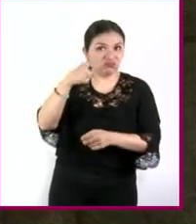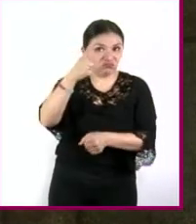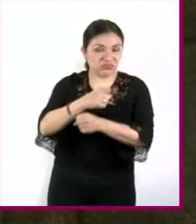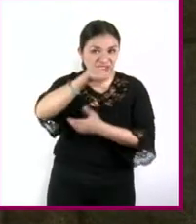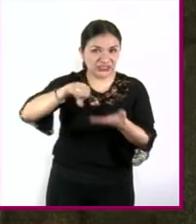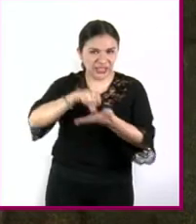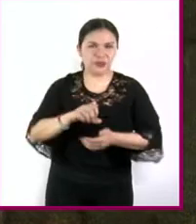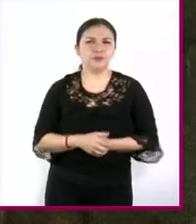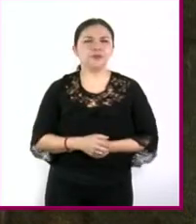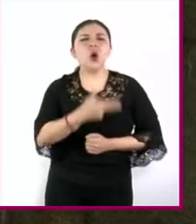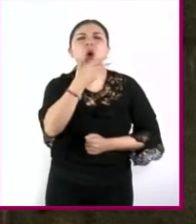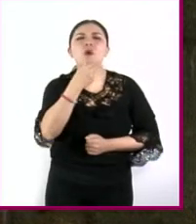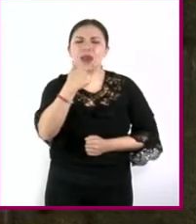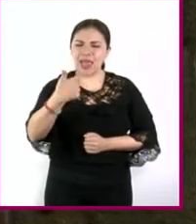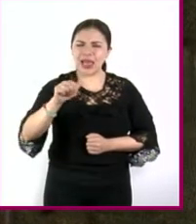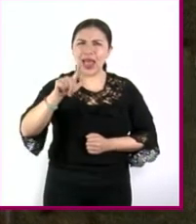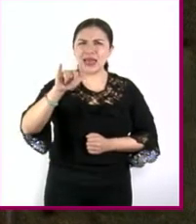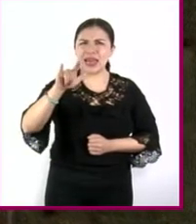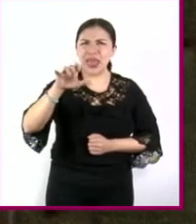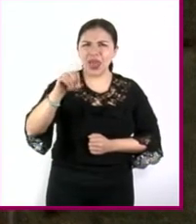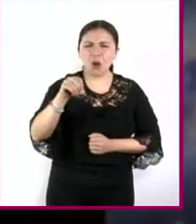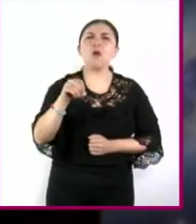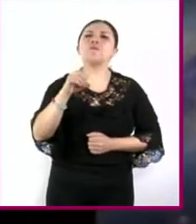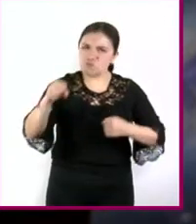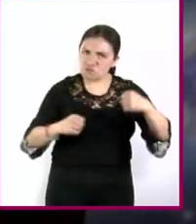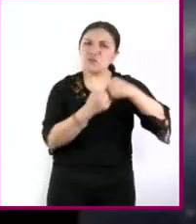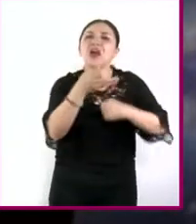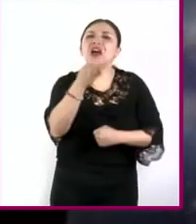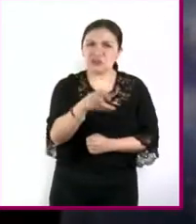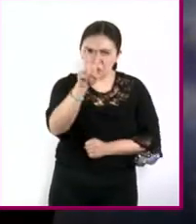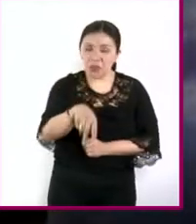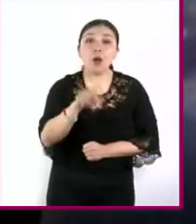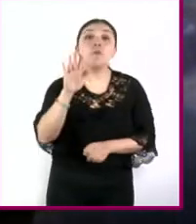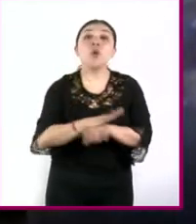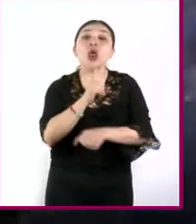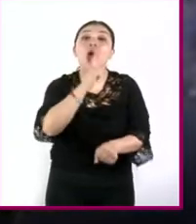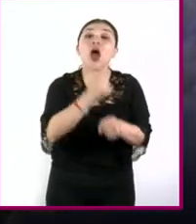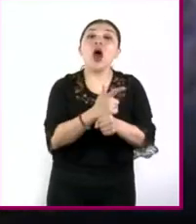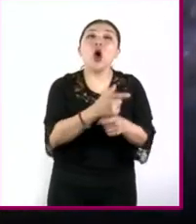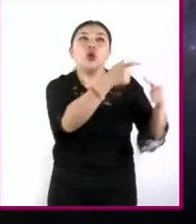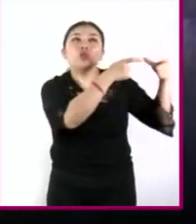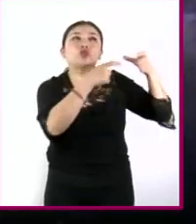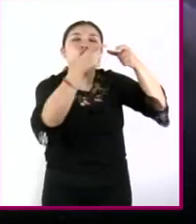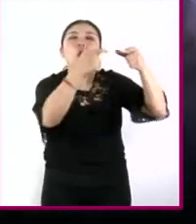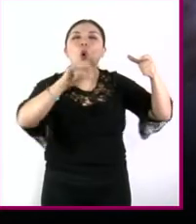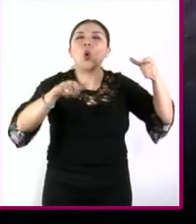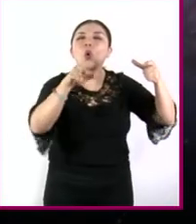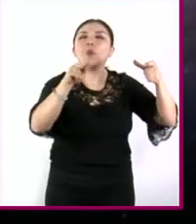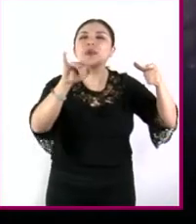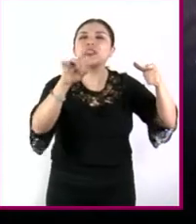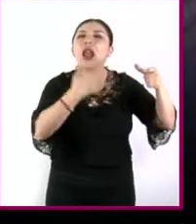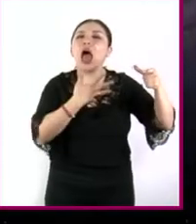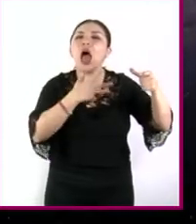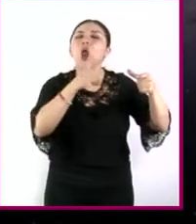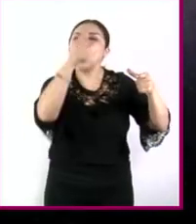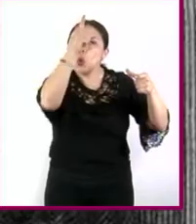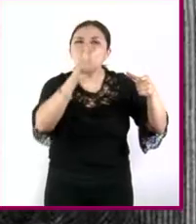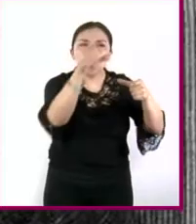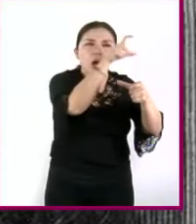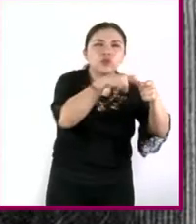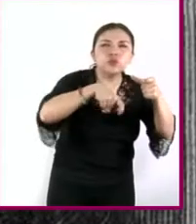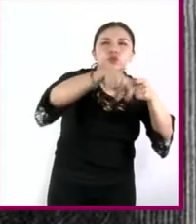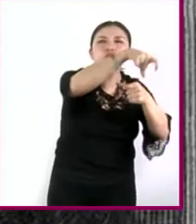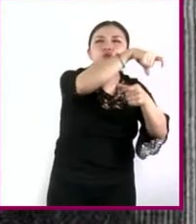observaciones de galileo galilei soportaron esta idea ya que descubrió que júpiter tenía lunas moviéndose alrededor de éste